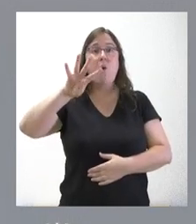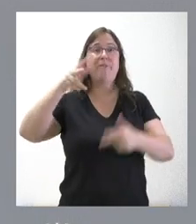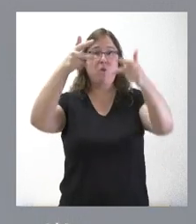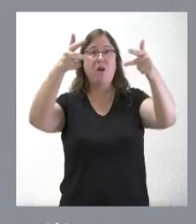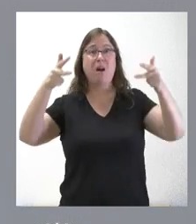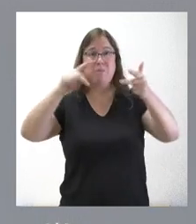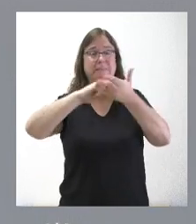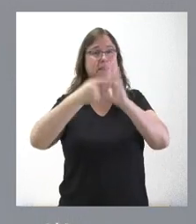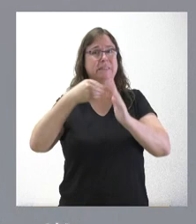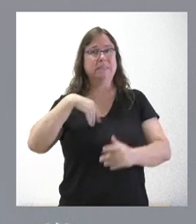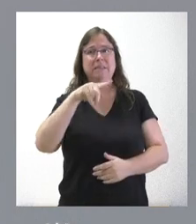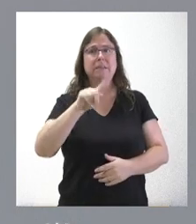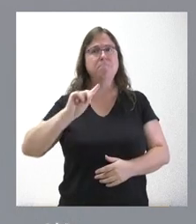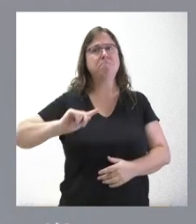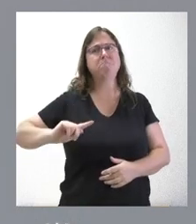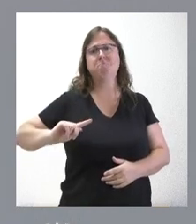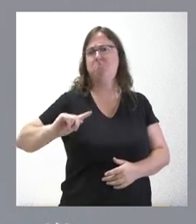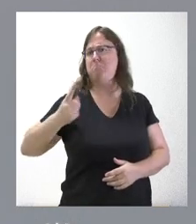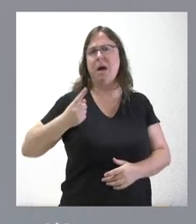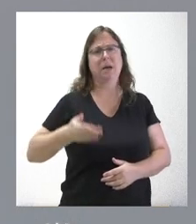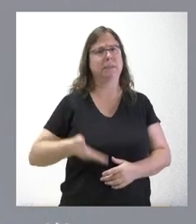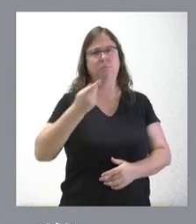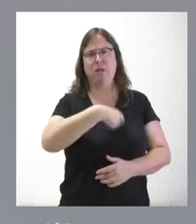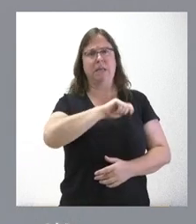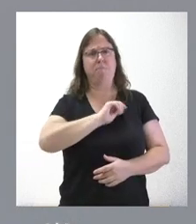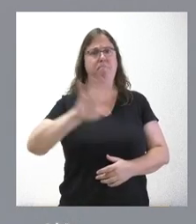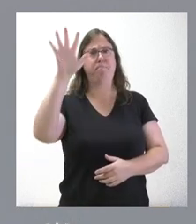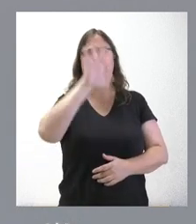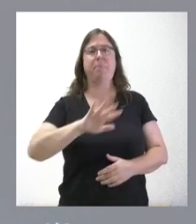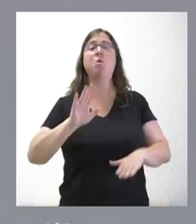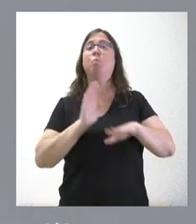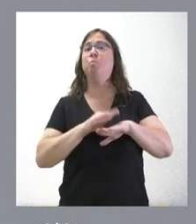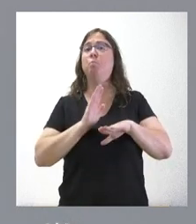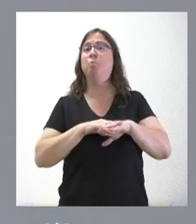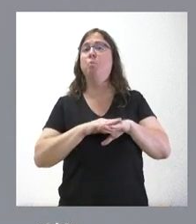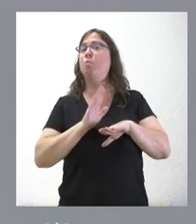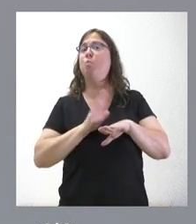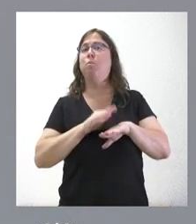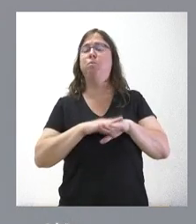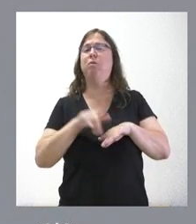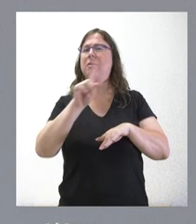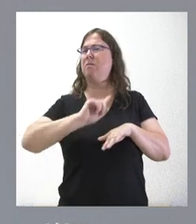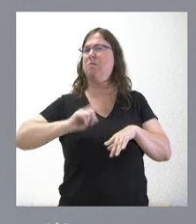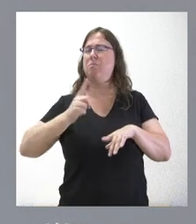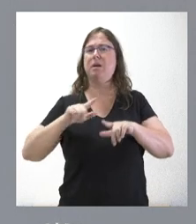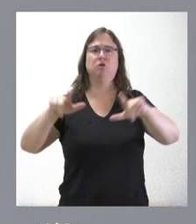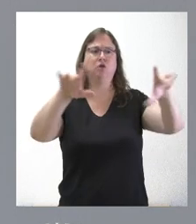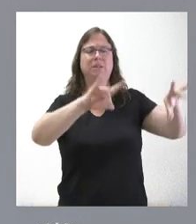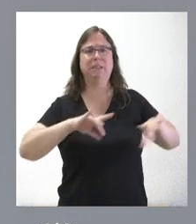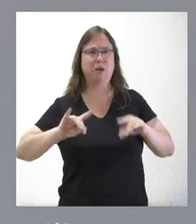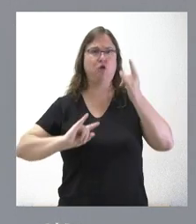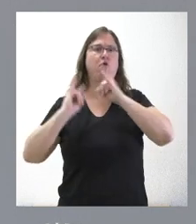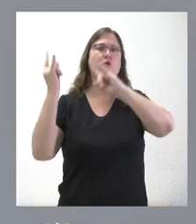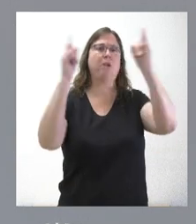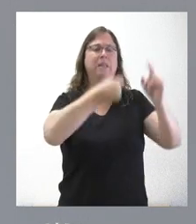dispositivo, es el más relevante de toda España. ¿Por qué? Porque tenemos la mayor superficie forestal de toda España. Creo que esto tendría